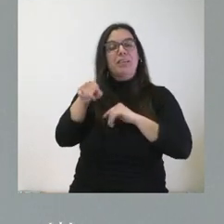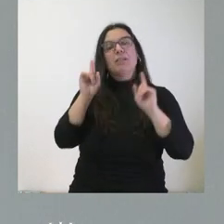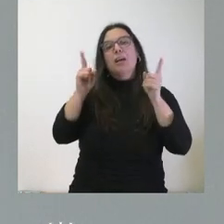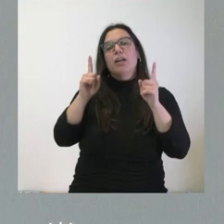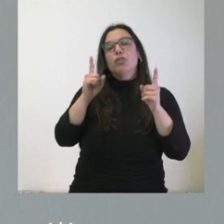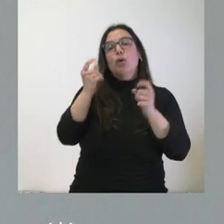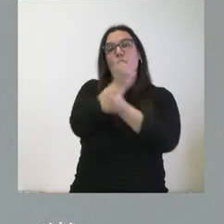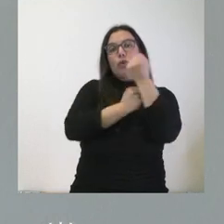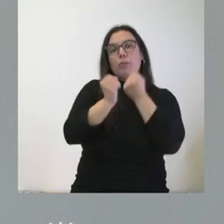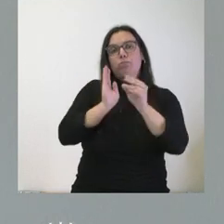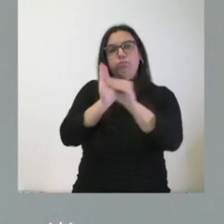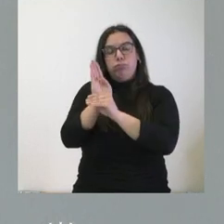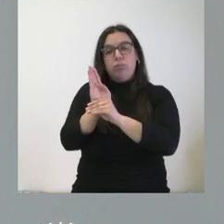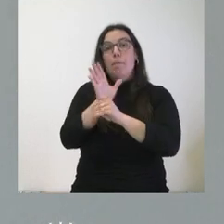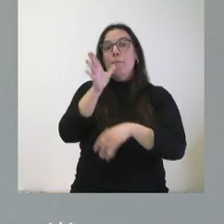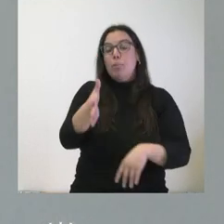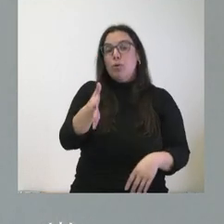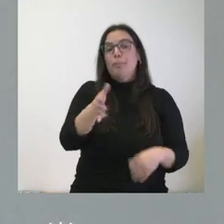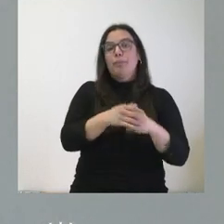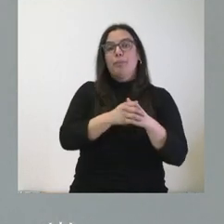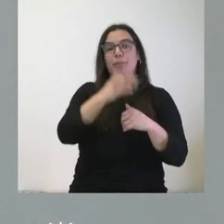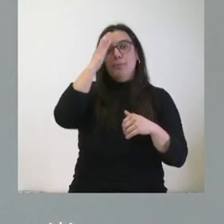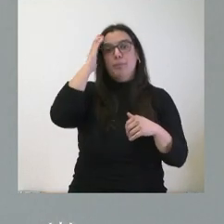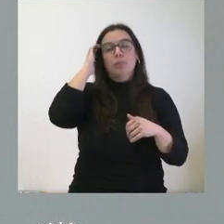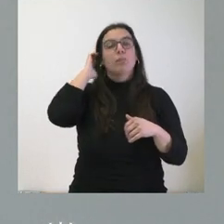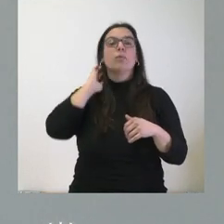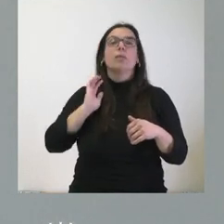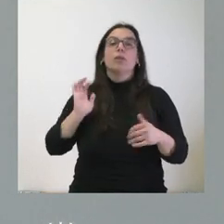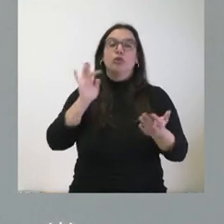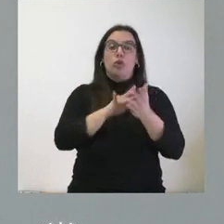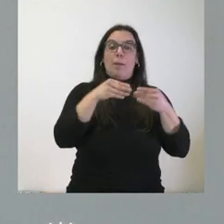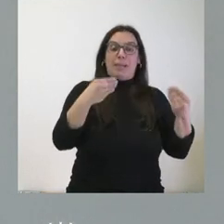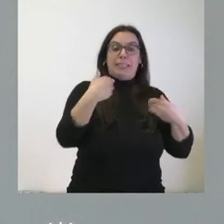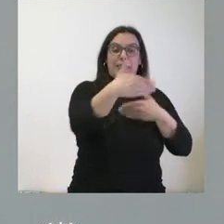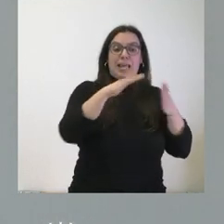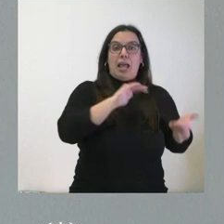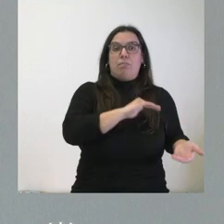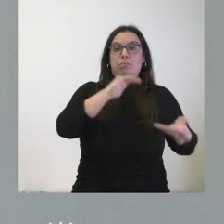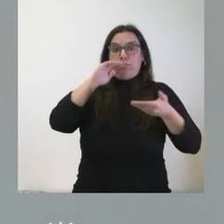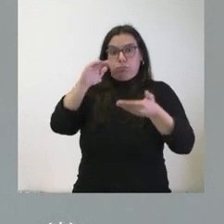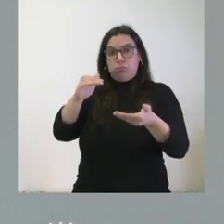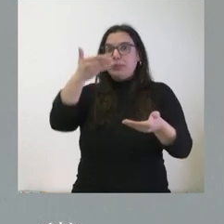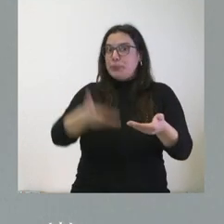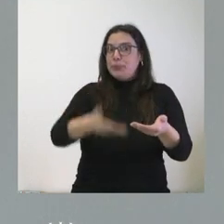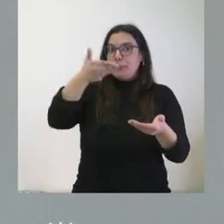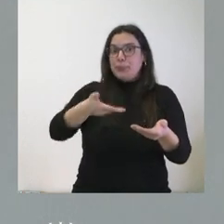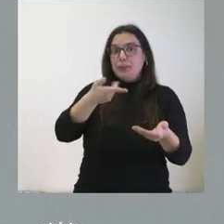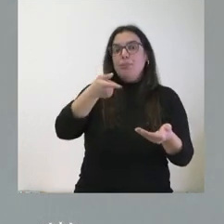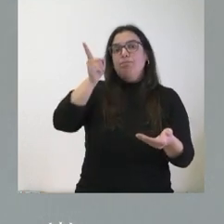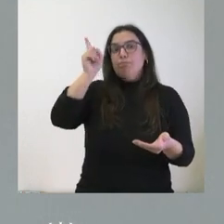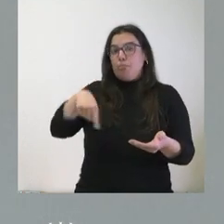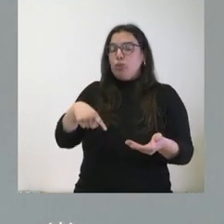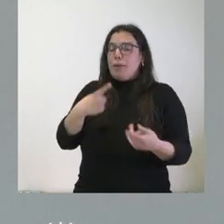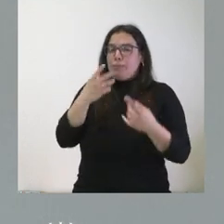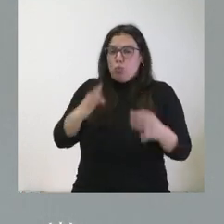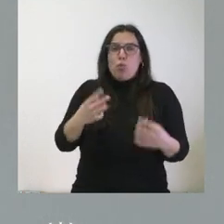aportación económica porque aparte de esta aportación de materiales en especie que son imprescindibles en este momento, seguramente